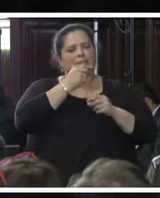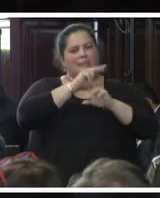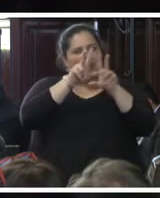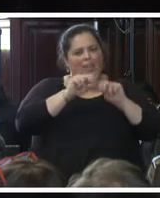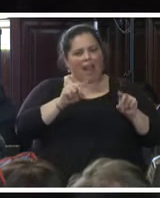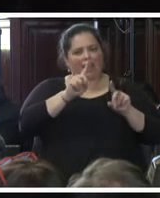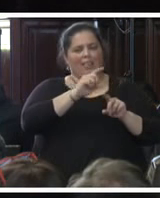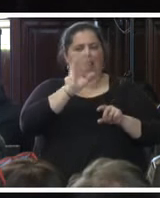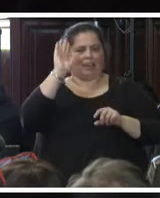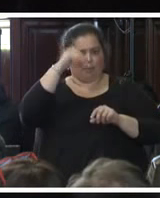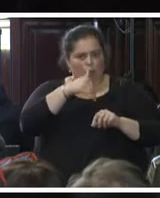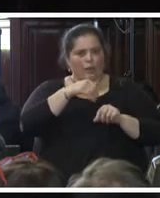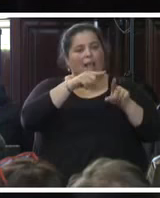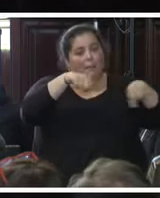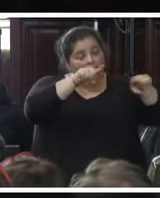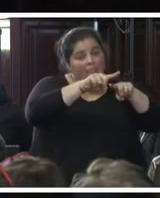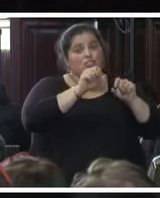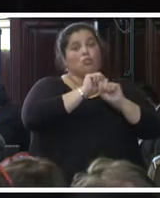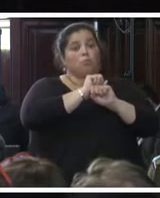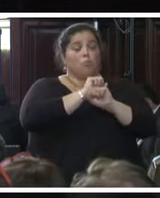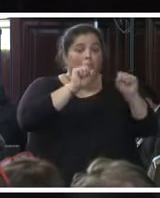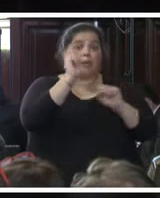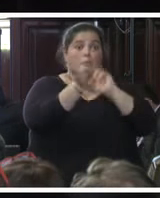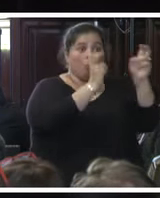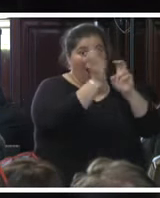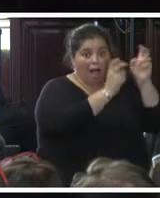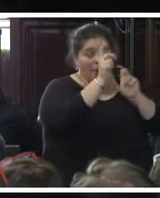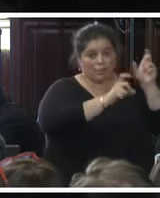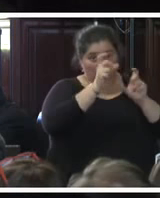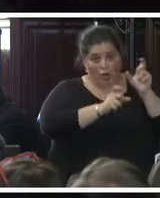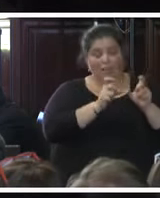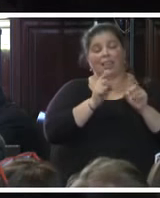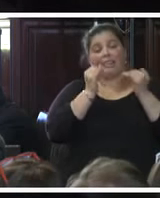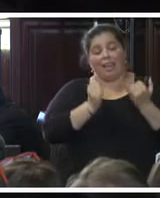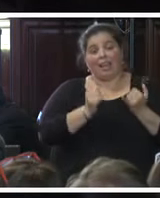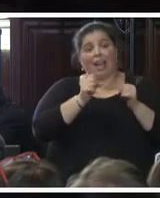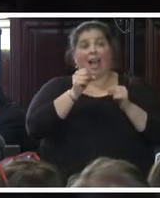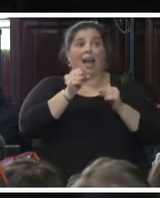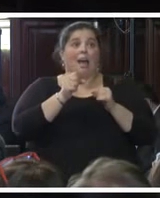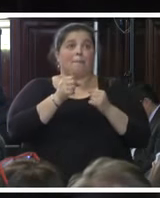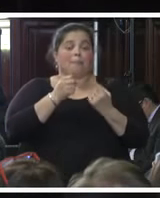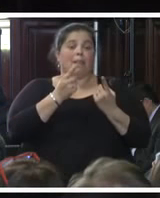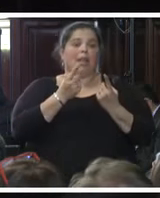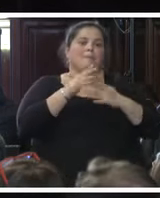búsqueda, localización y presentación de personas con base, insisto, en esos resultados.